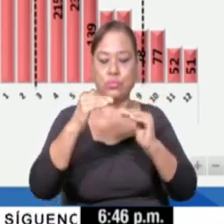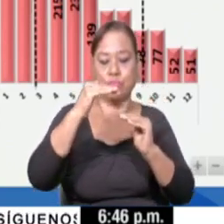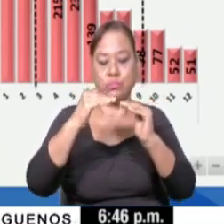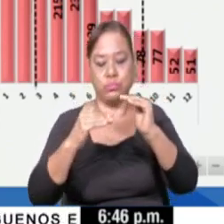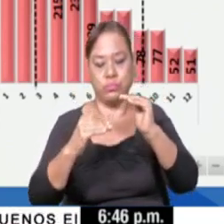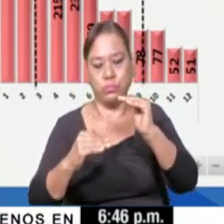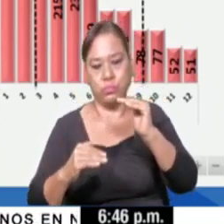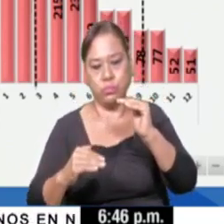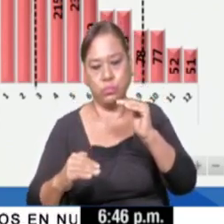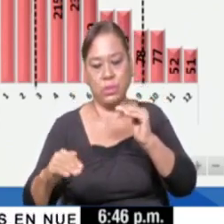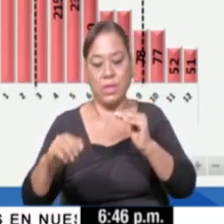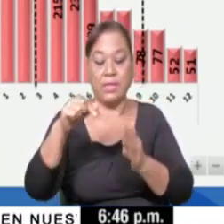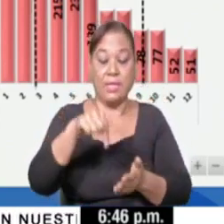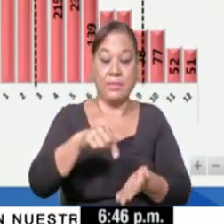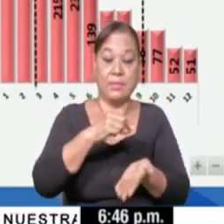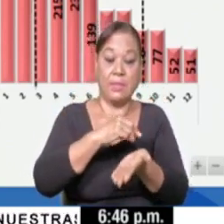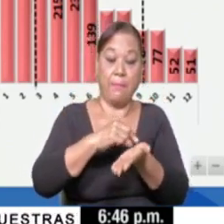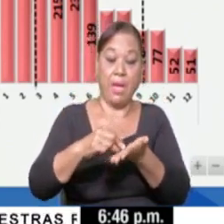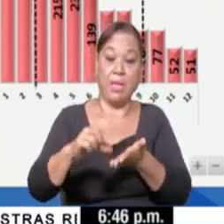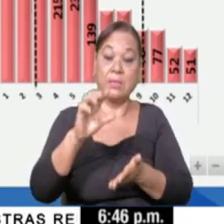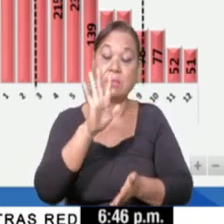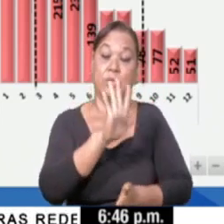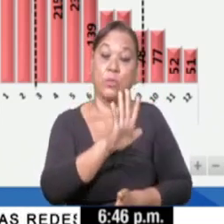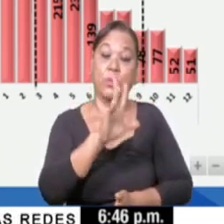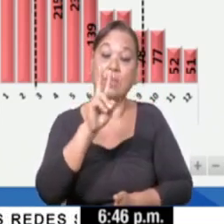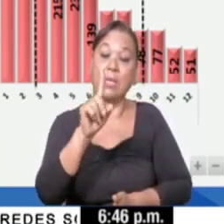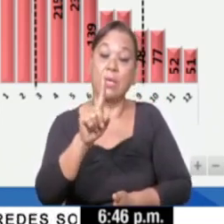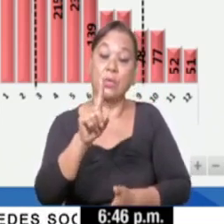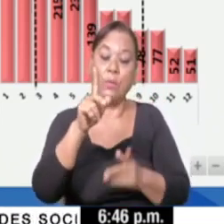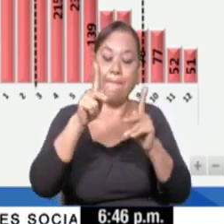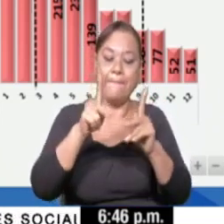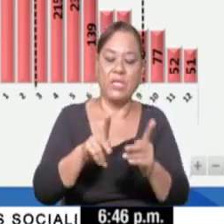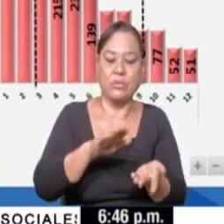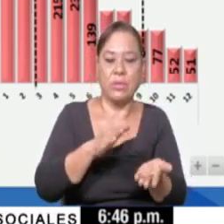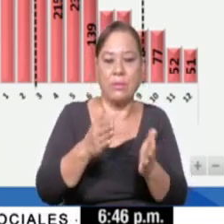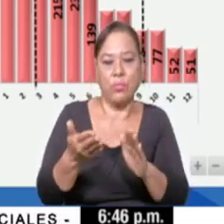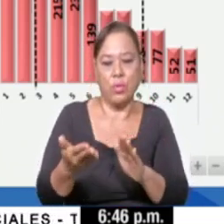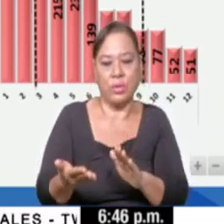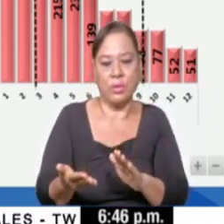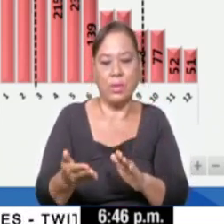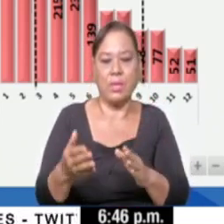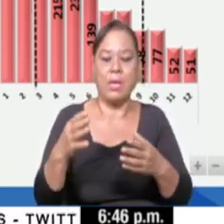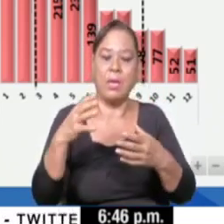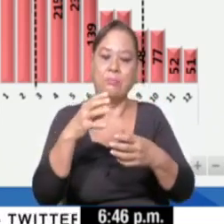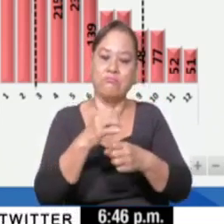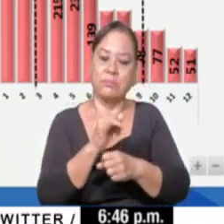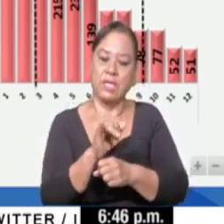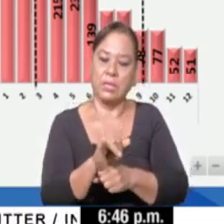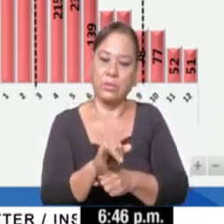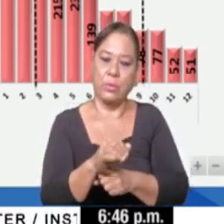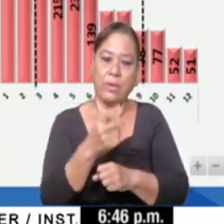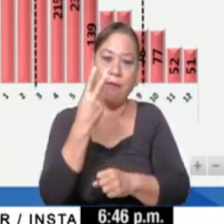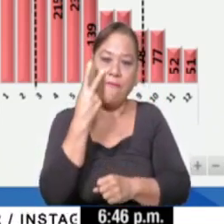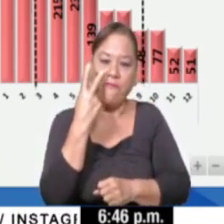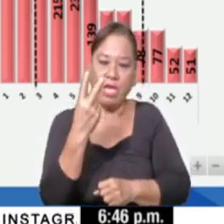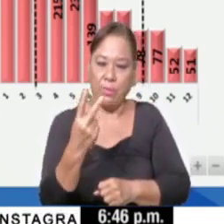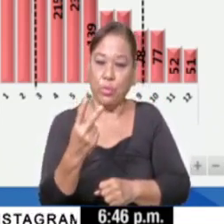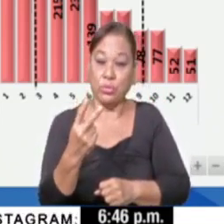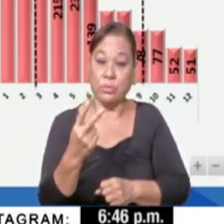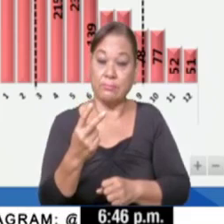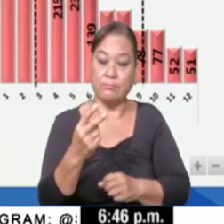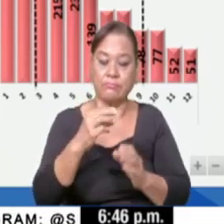Esta semana número 13, con 51 casos reportados y actualizando la curva epidémica, vemos cómo